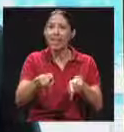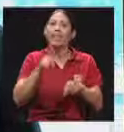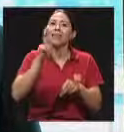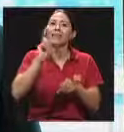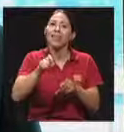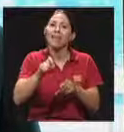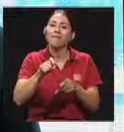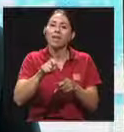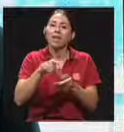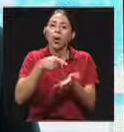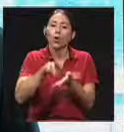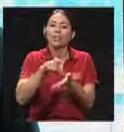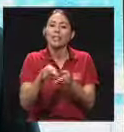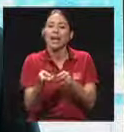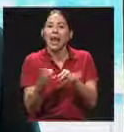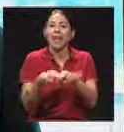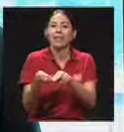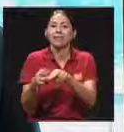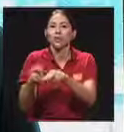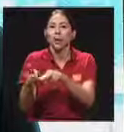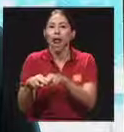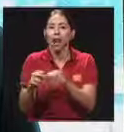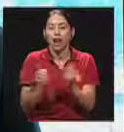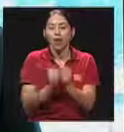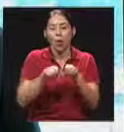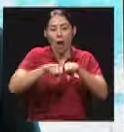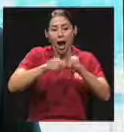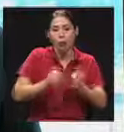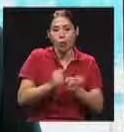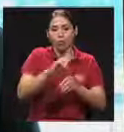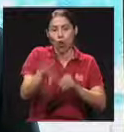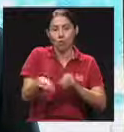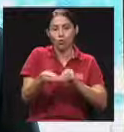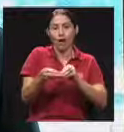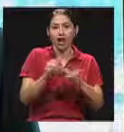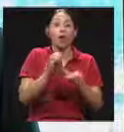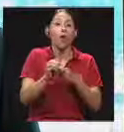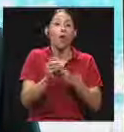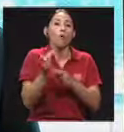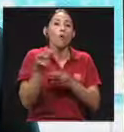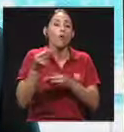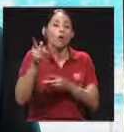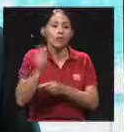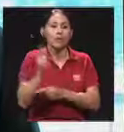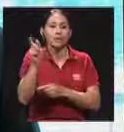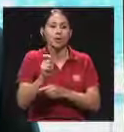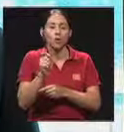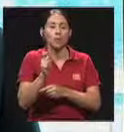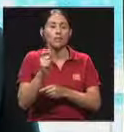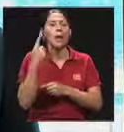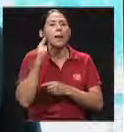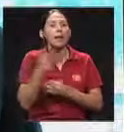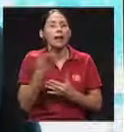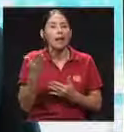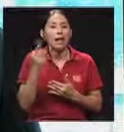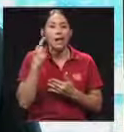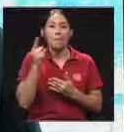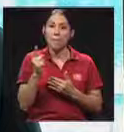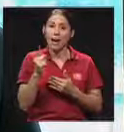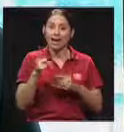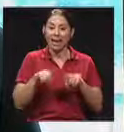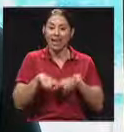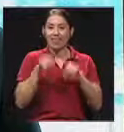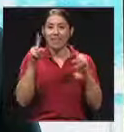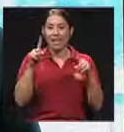adicionalmente mediante un ahorro adicional o un fondo de pensiones complementario para suplir la